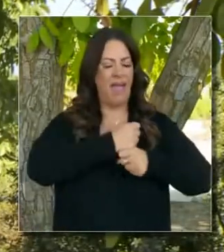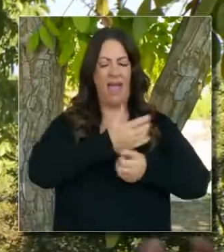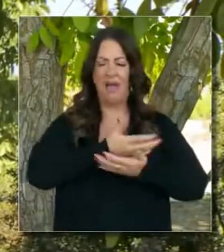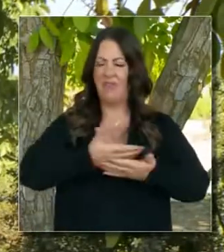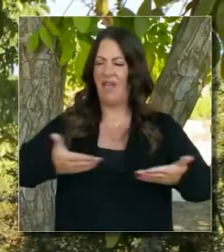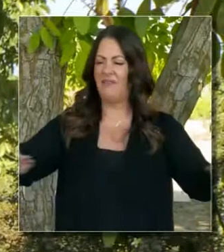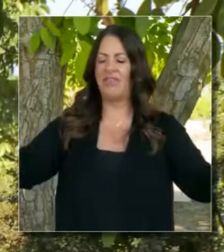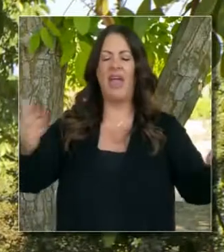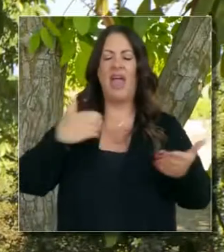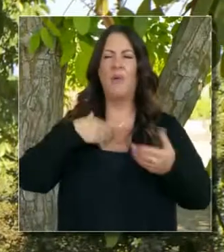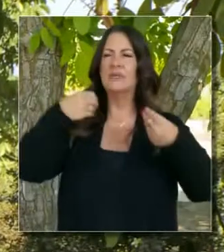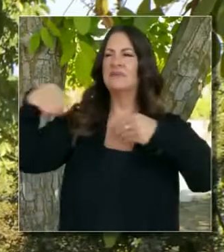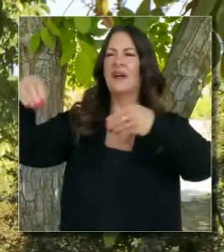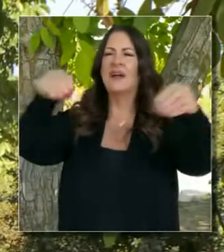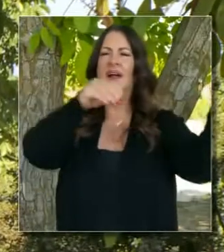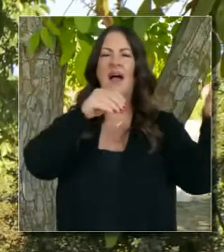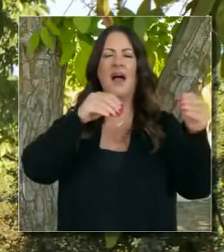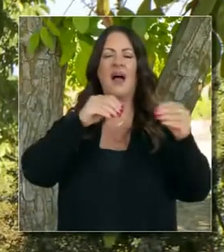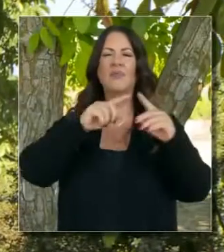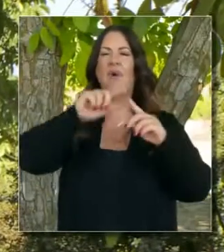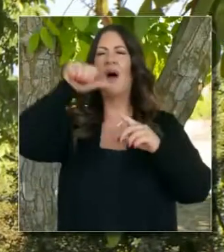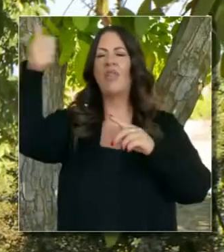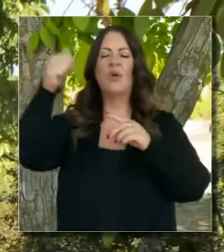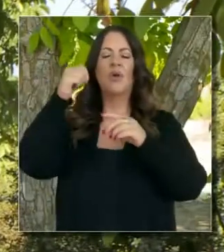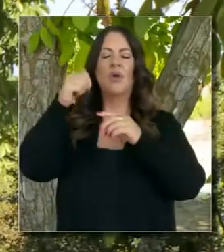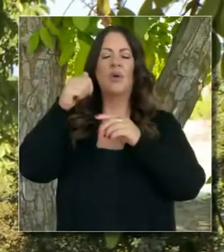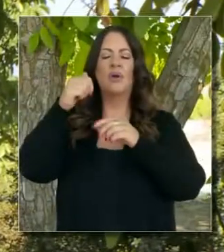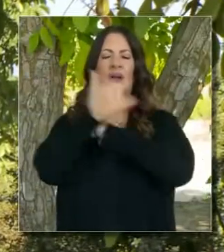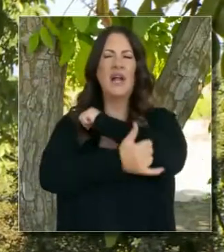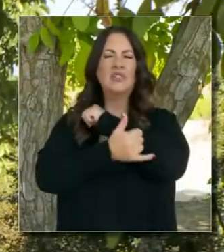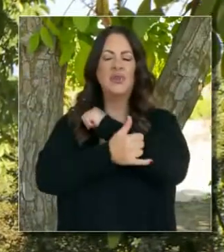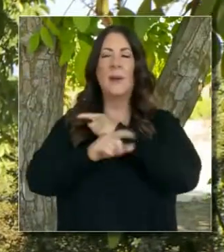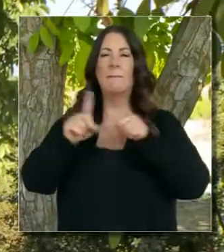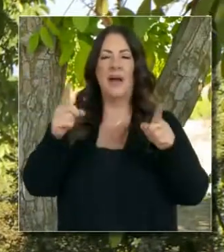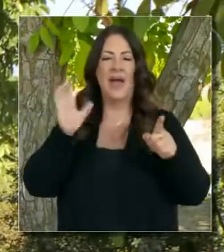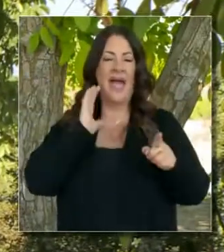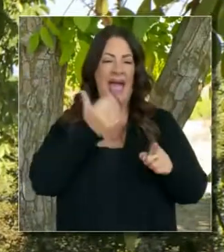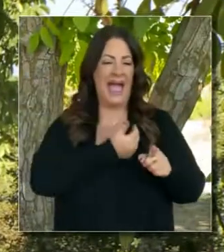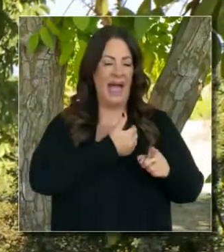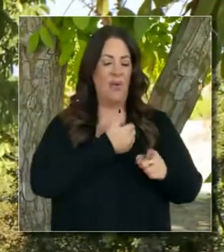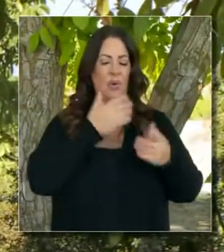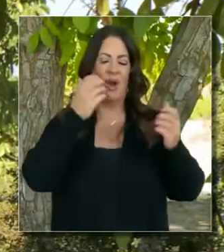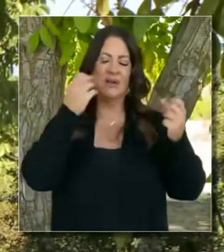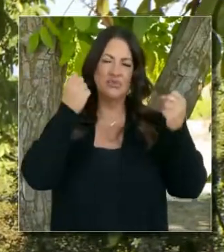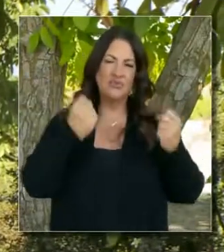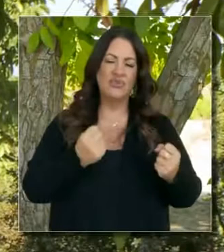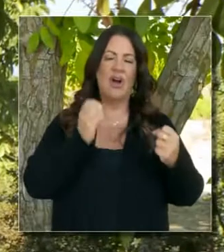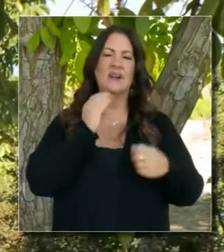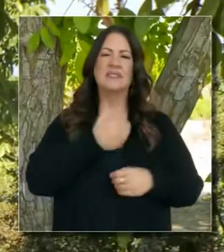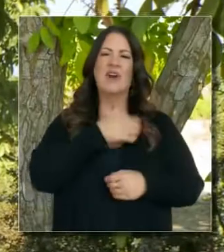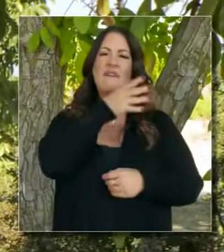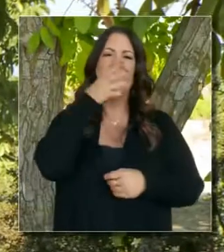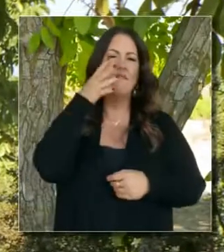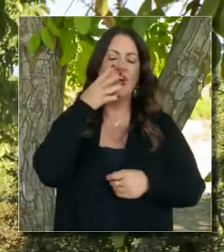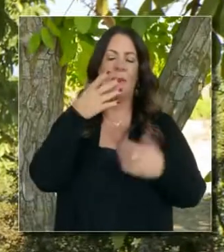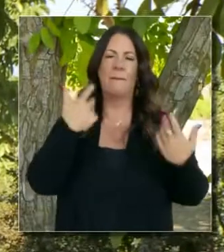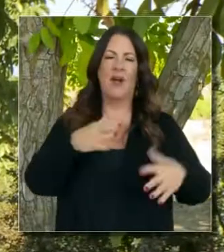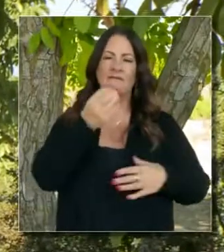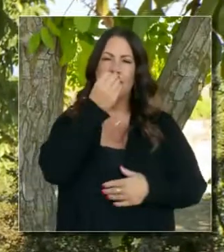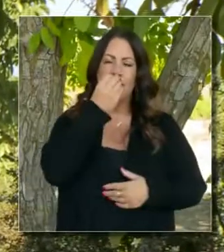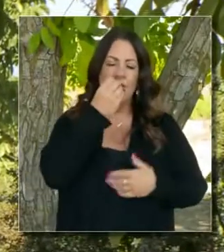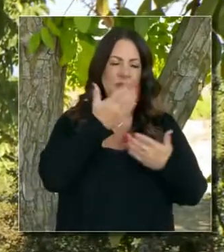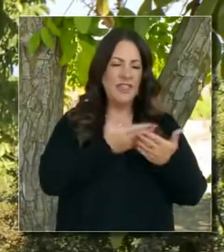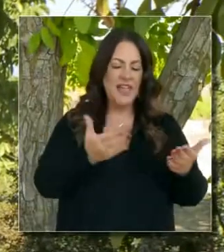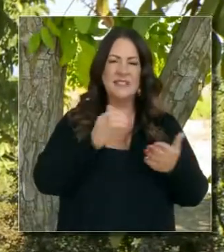exportar innovación, ese espíritu empresarial, el hecho que entretenemos al mundo. También estamos alimentando al mundo.